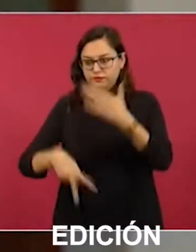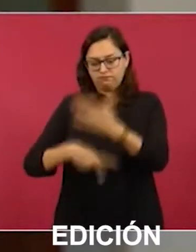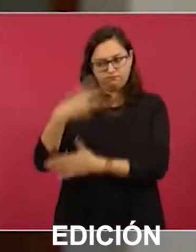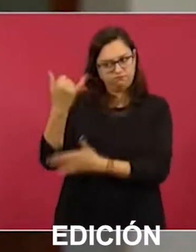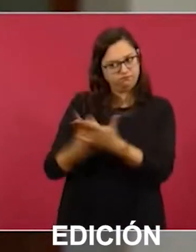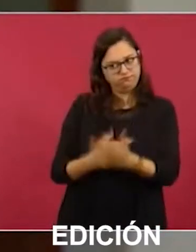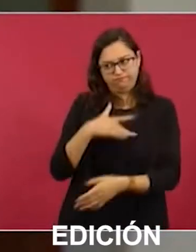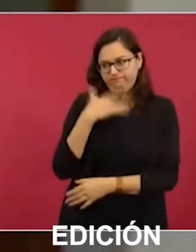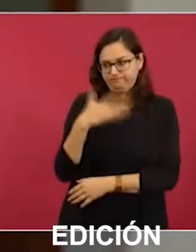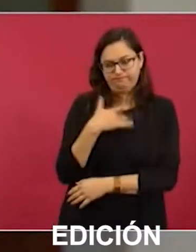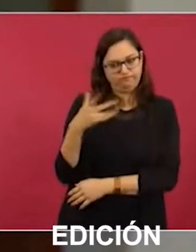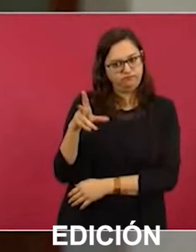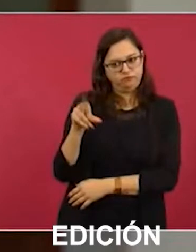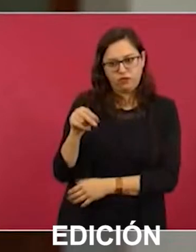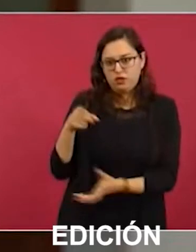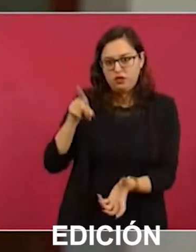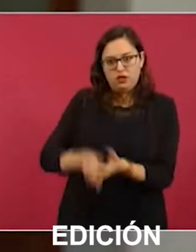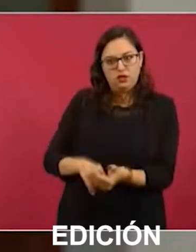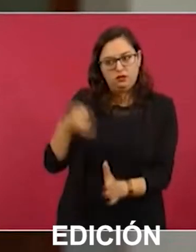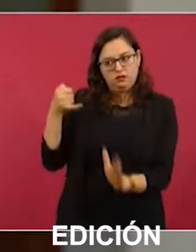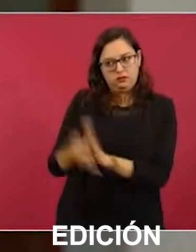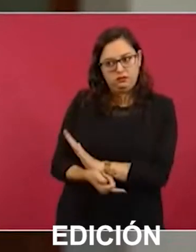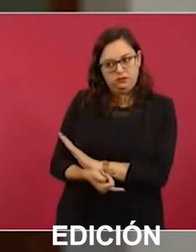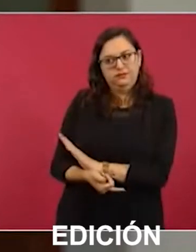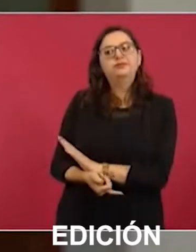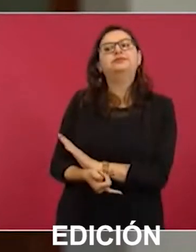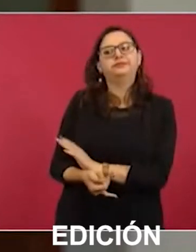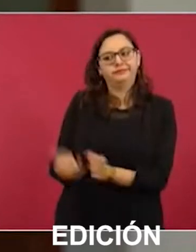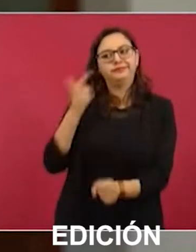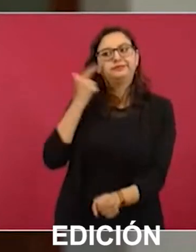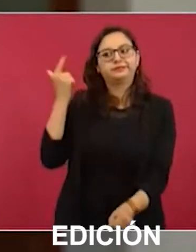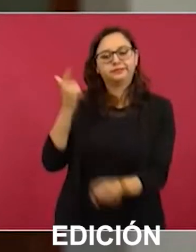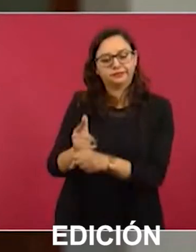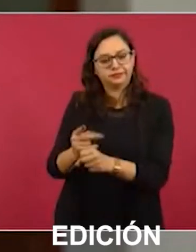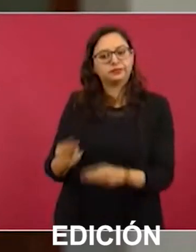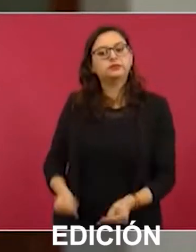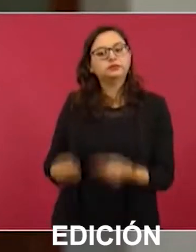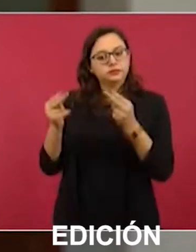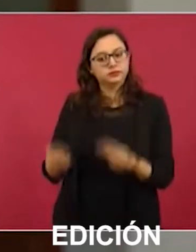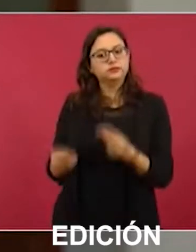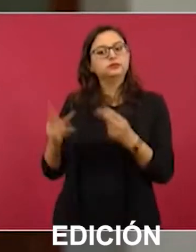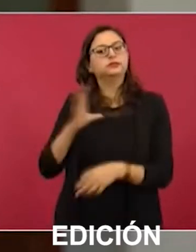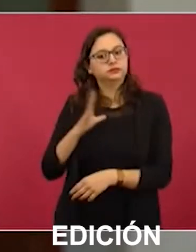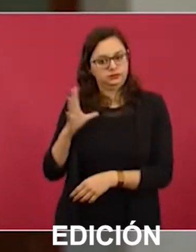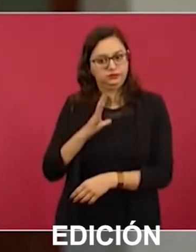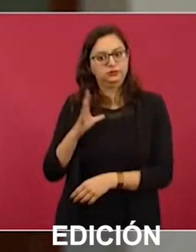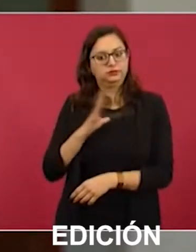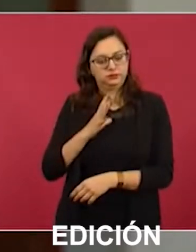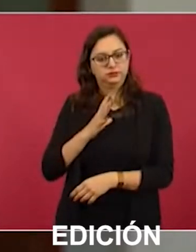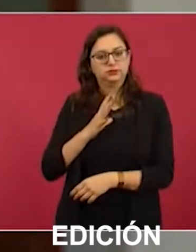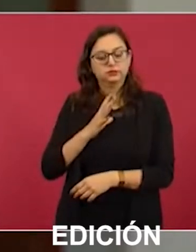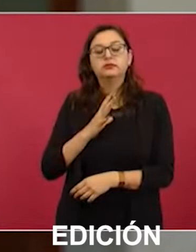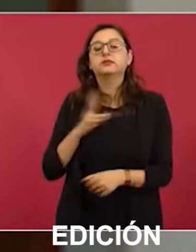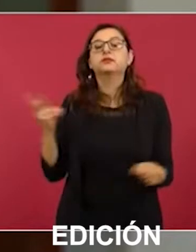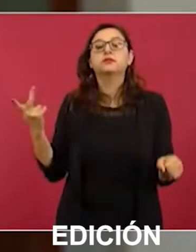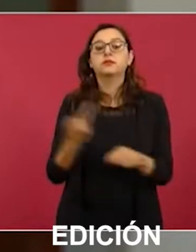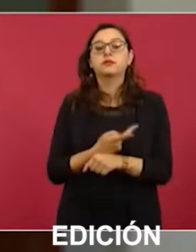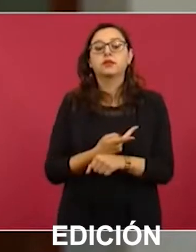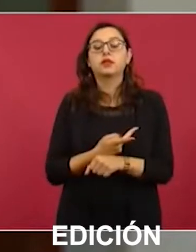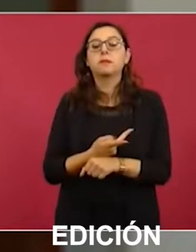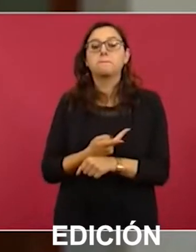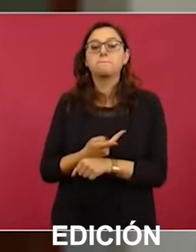que, bueno, que había un trasfondo de un negocio. Inclusive hace unos meses aquí en Amañanera usted también comentó que dentro de los